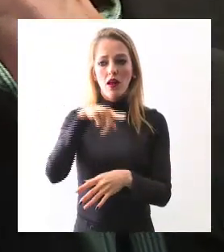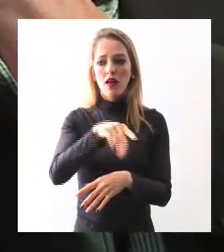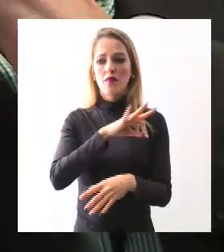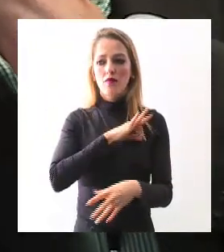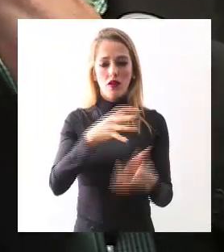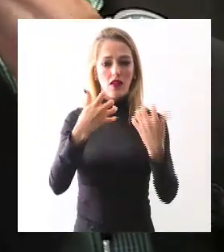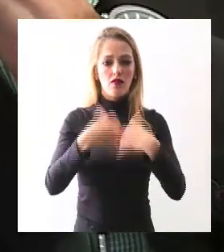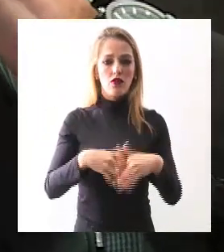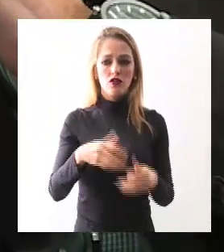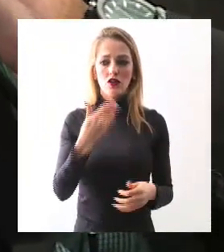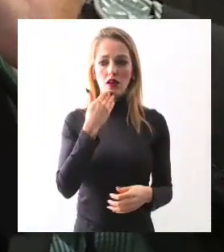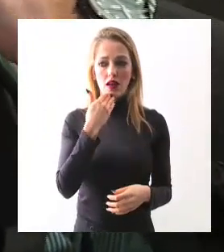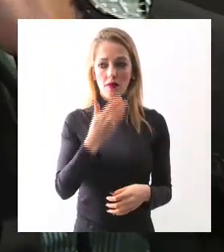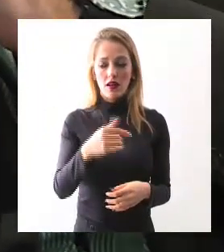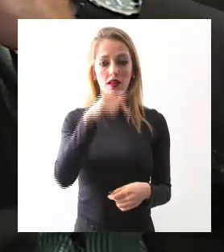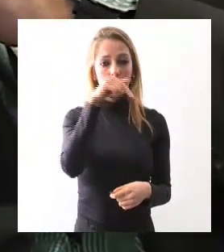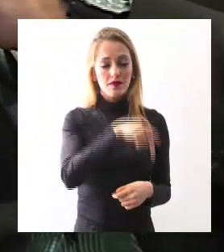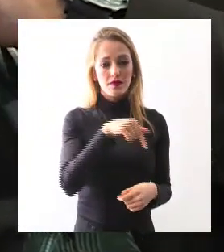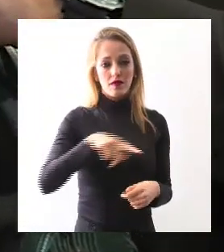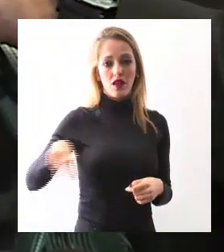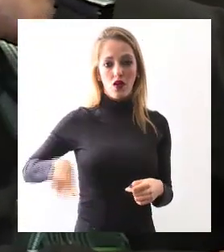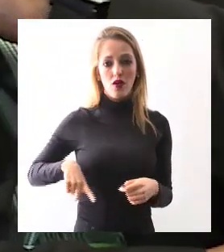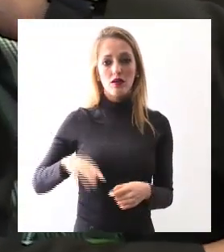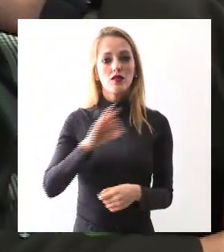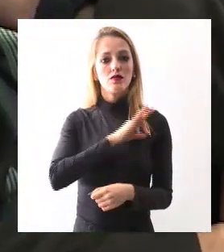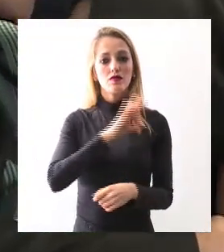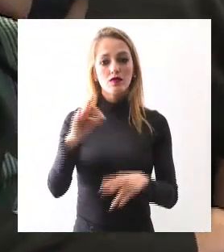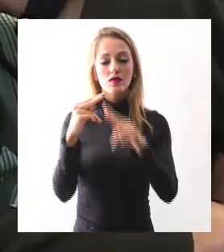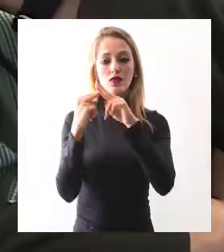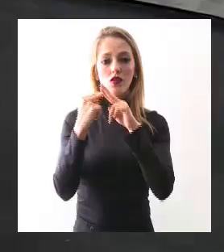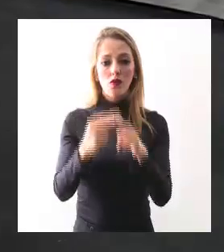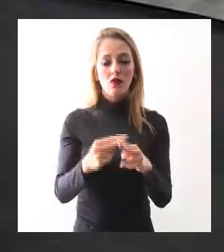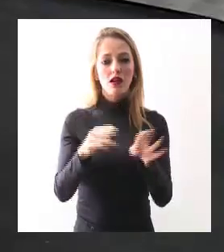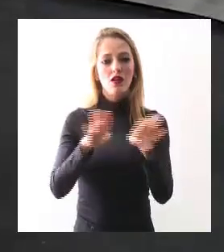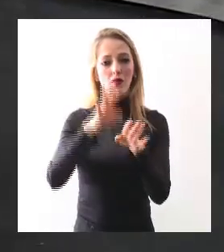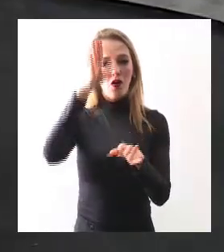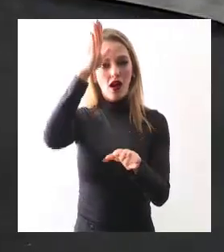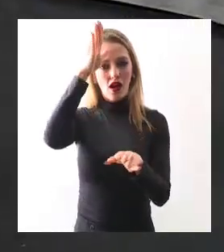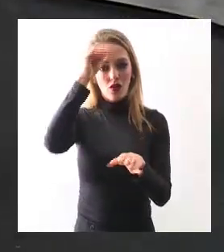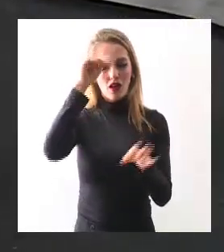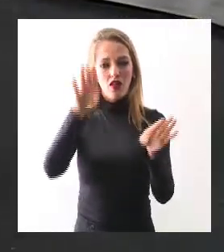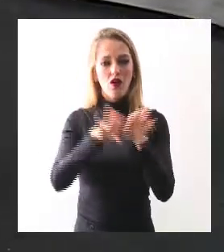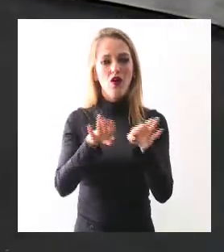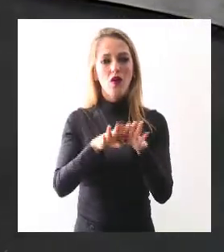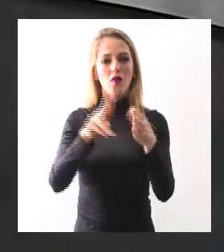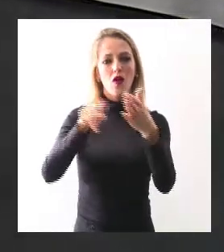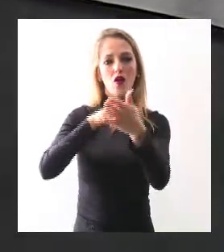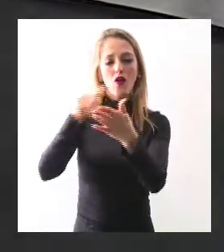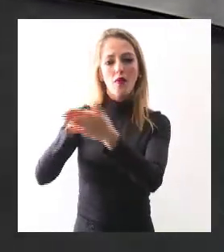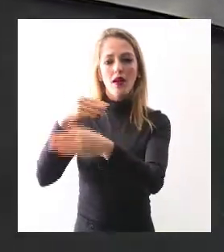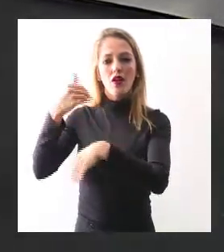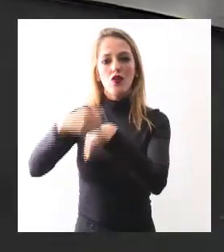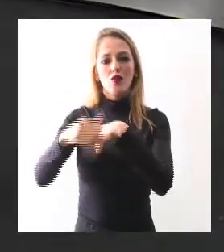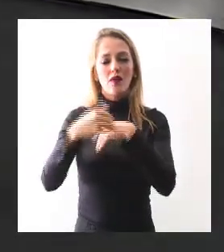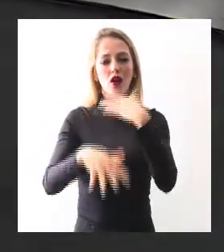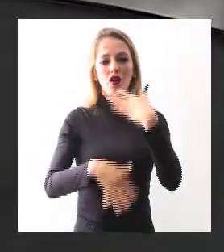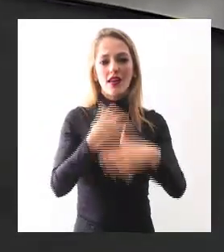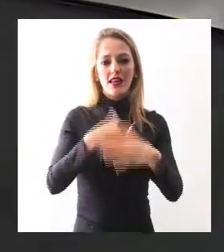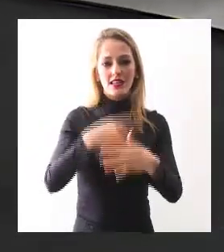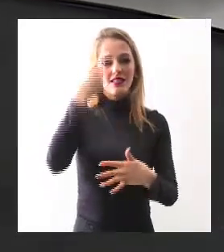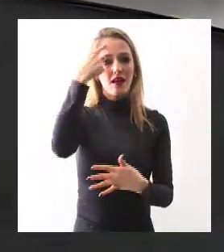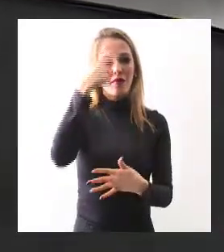empresa. Aquí el gobierno logró acuerdos como el convenio del capítulo 15 para la